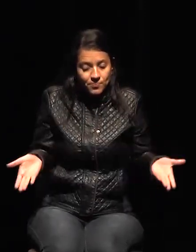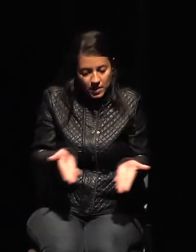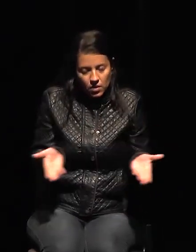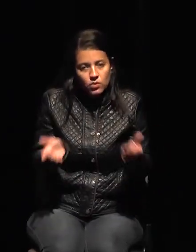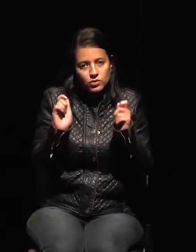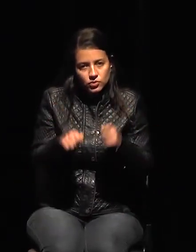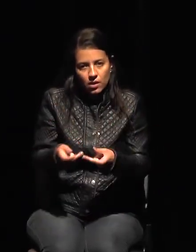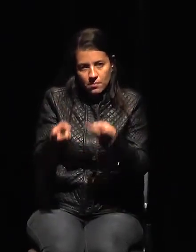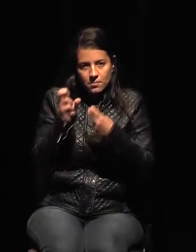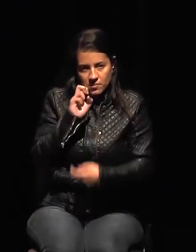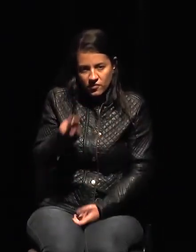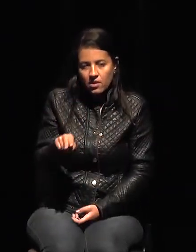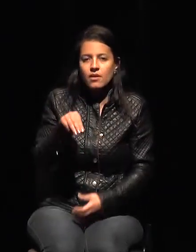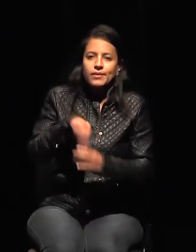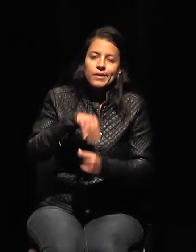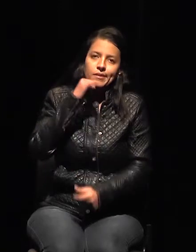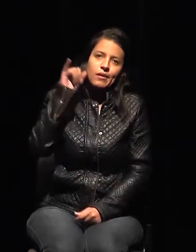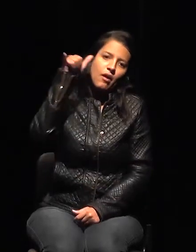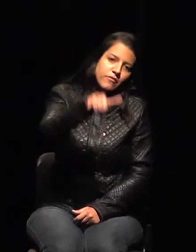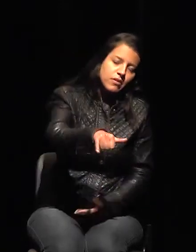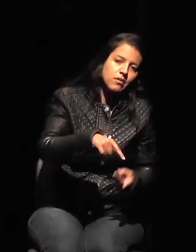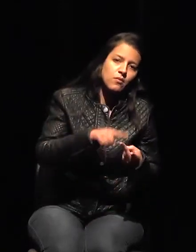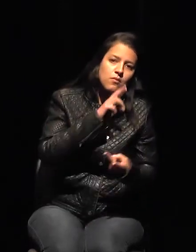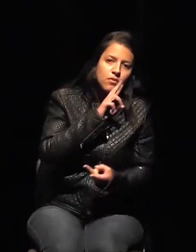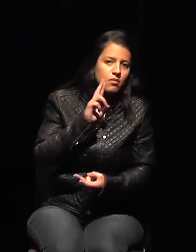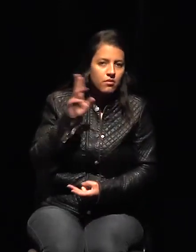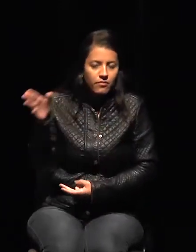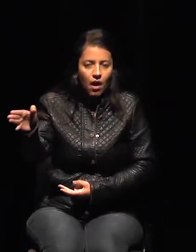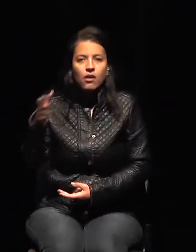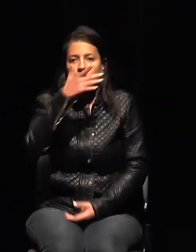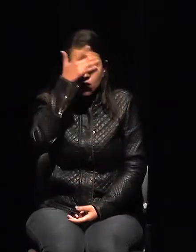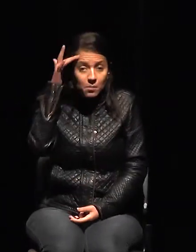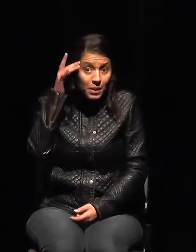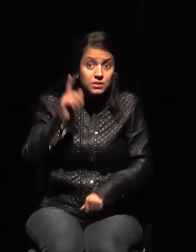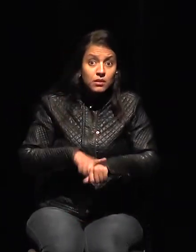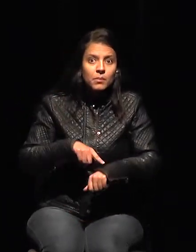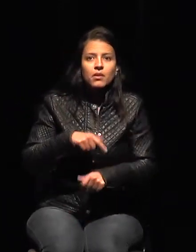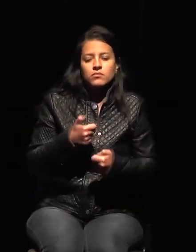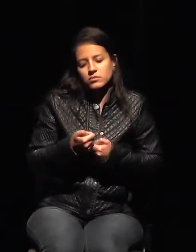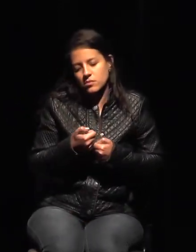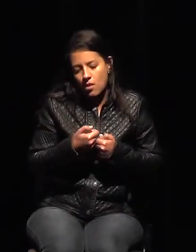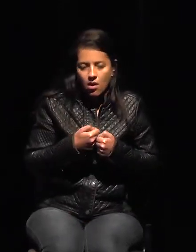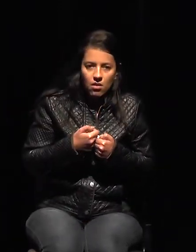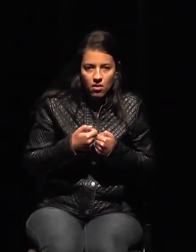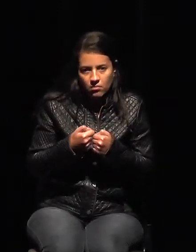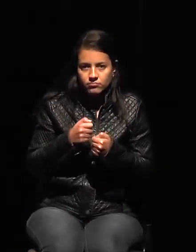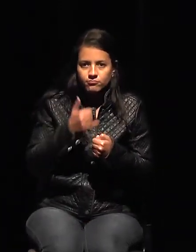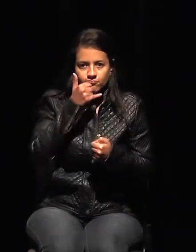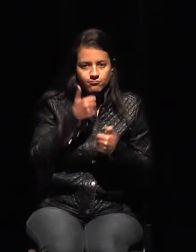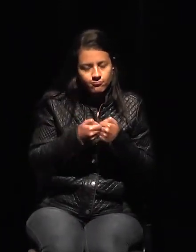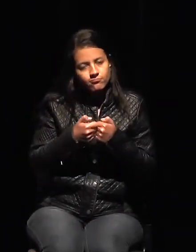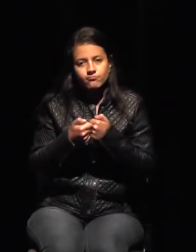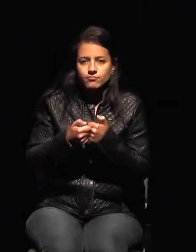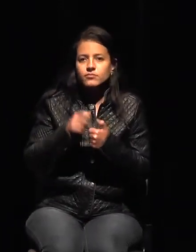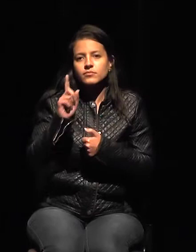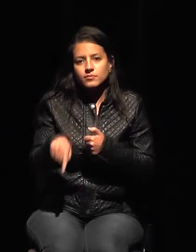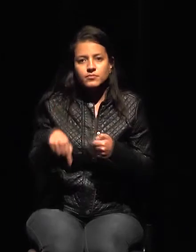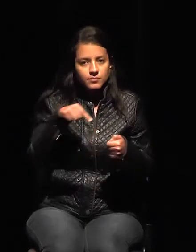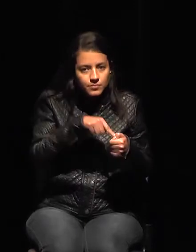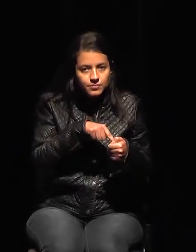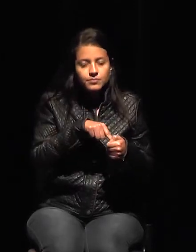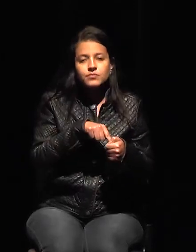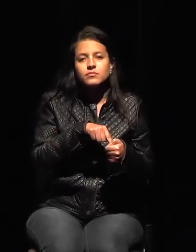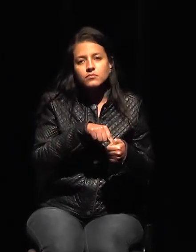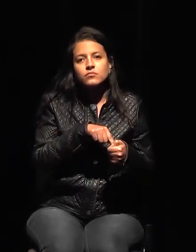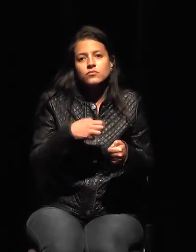restaurante, es que todo el mundo está ahí todo el tiempo en los celulares, ¿verdad? Es una herramienta que es una forma también de informar. Entonces, aquí